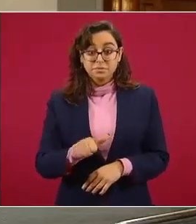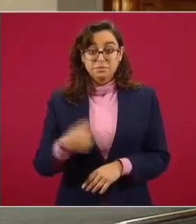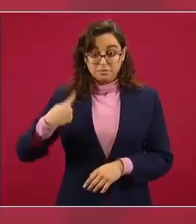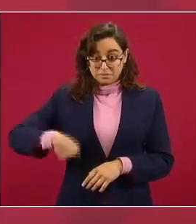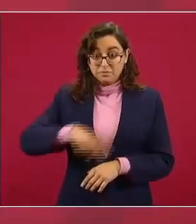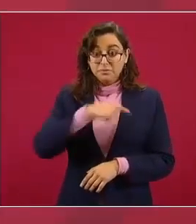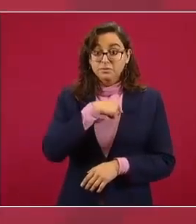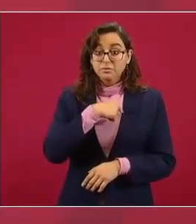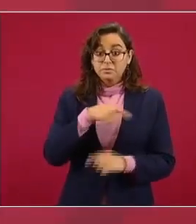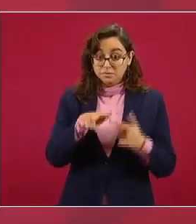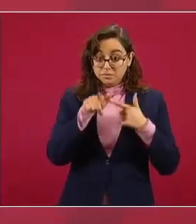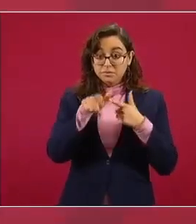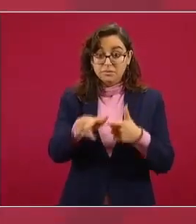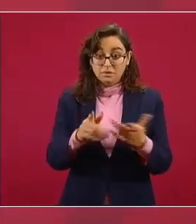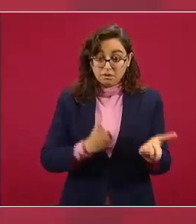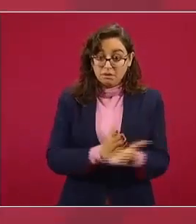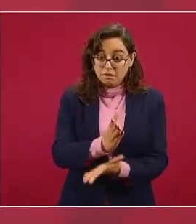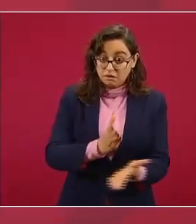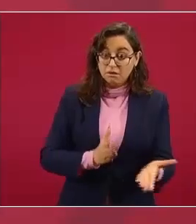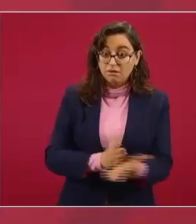estar